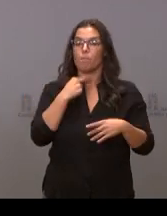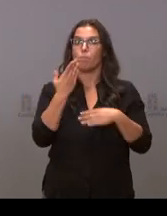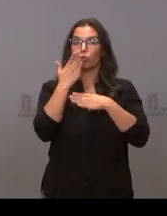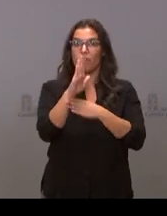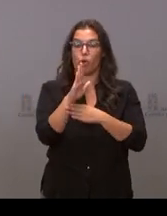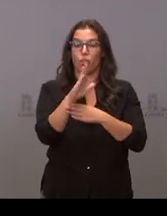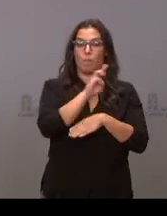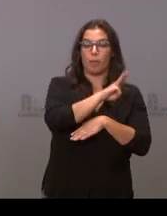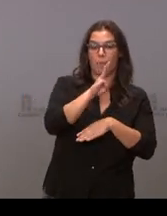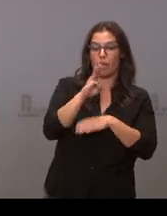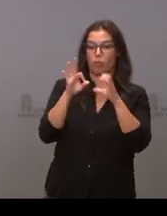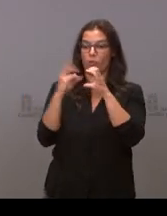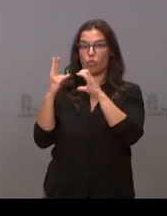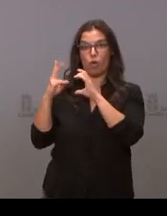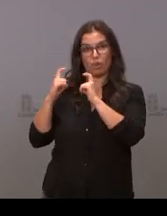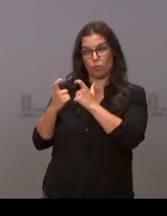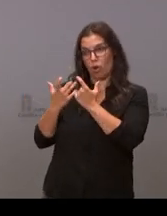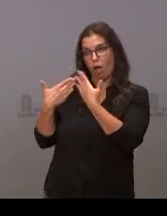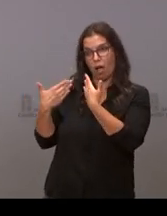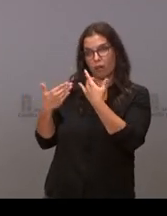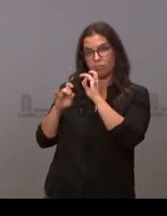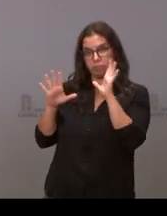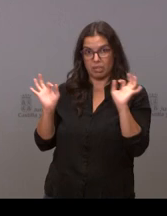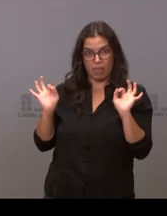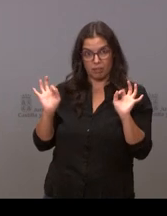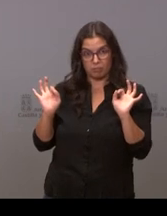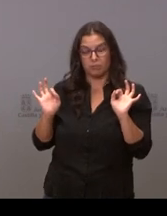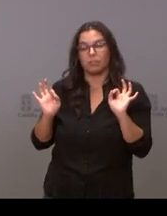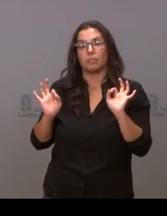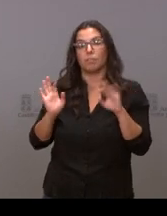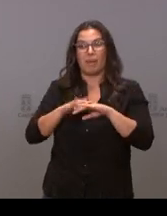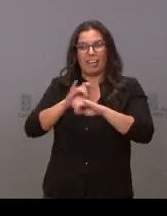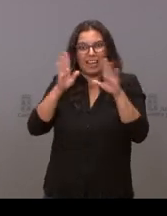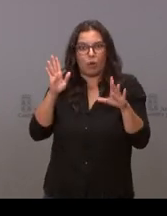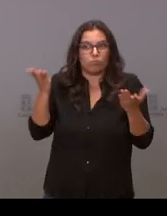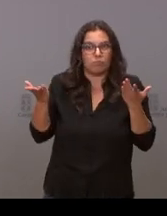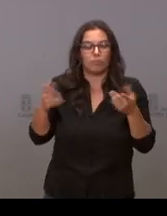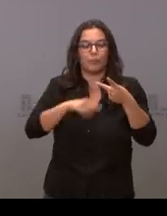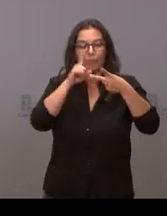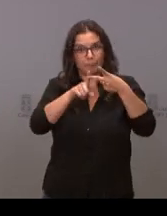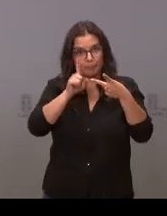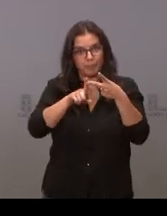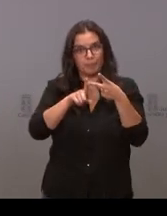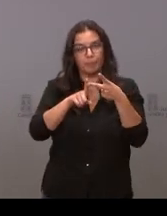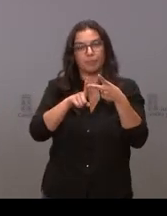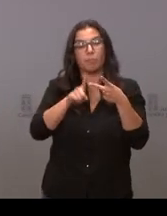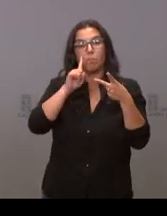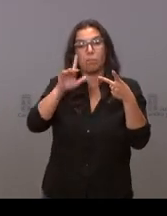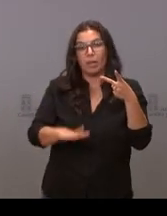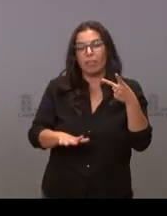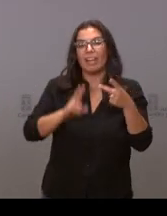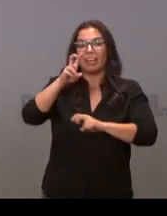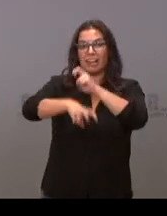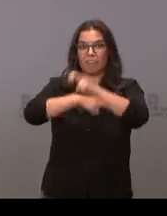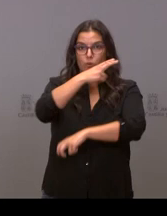PP no se reunieron para aclarar su sentido de voto y la segunda es que parece que la reforma